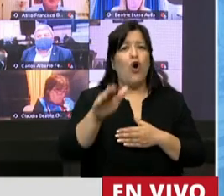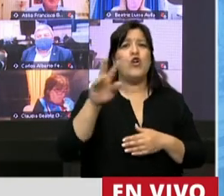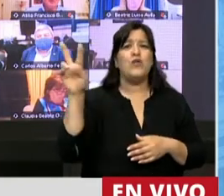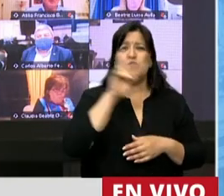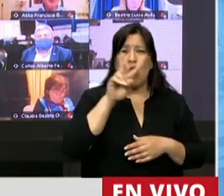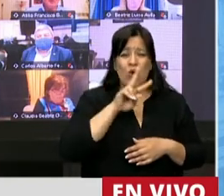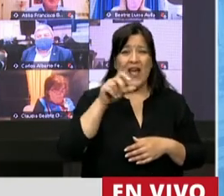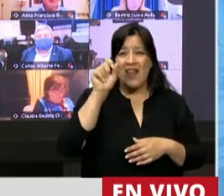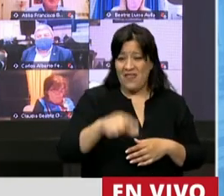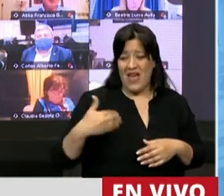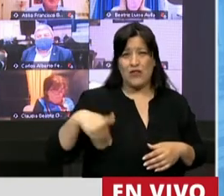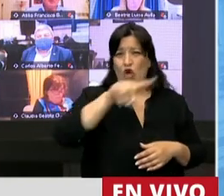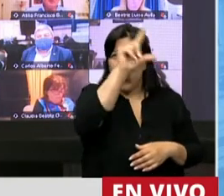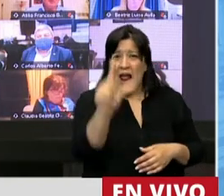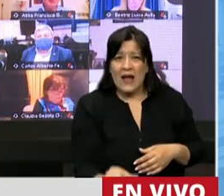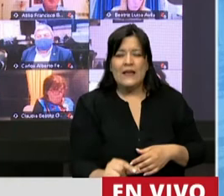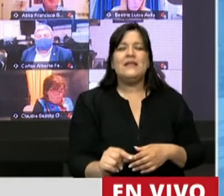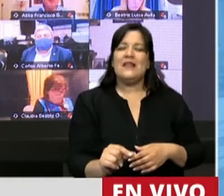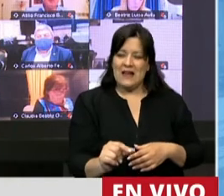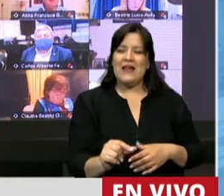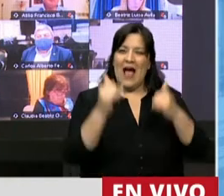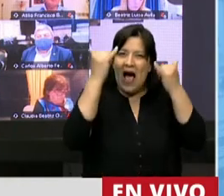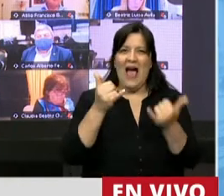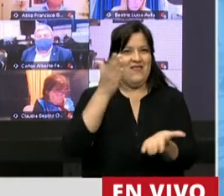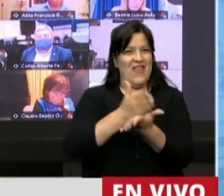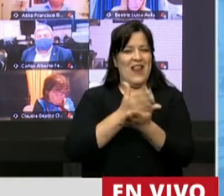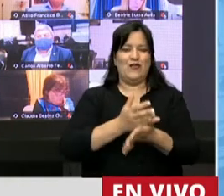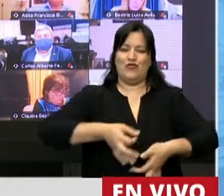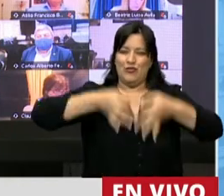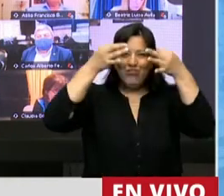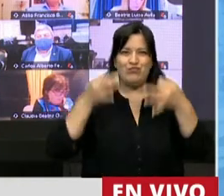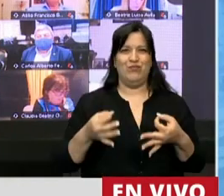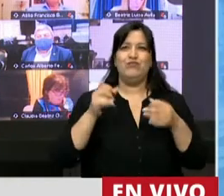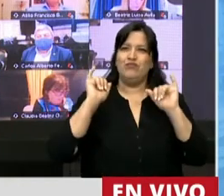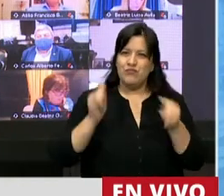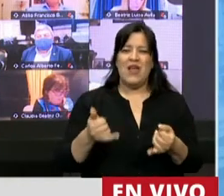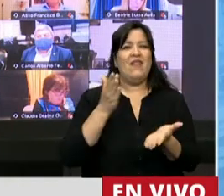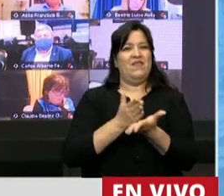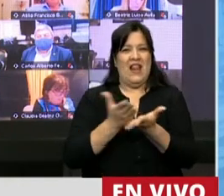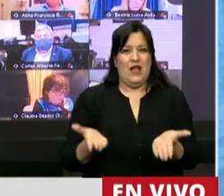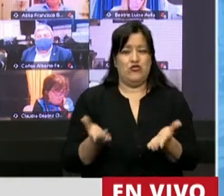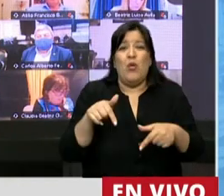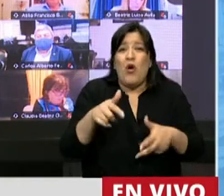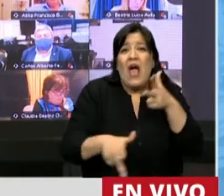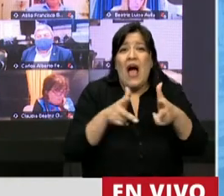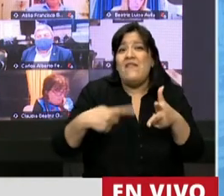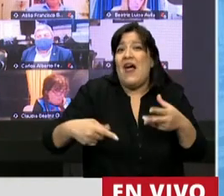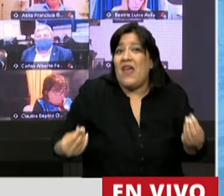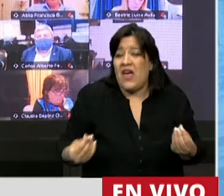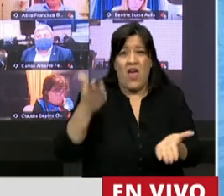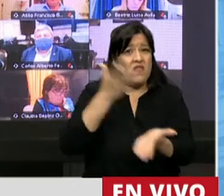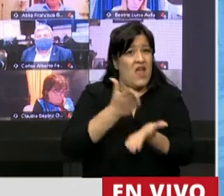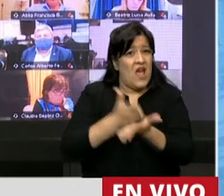toda la Argentina verán reafirmados sus derechos. Sí, sus derechos, porque estamos hablando del